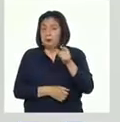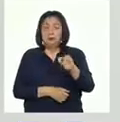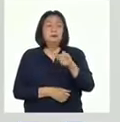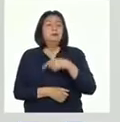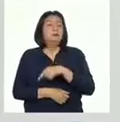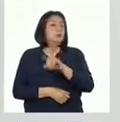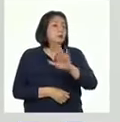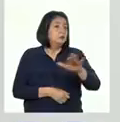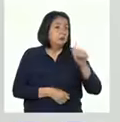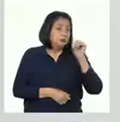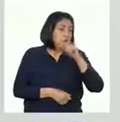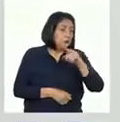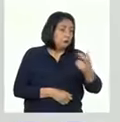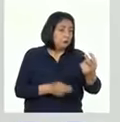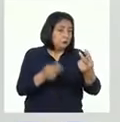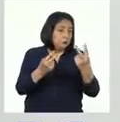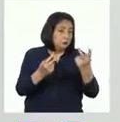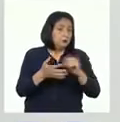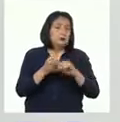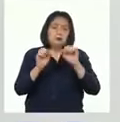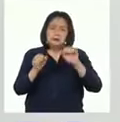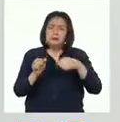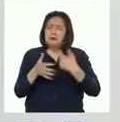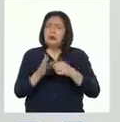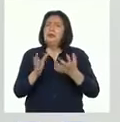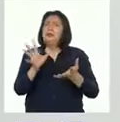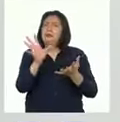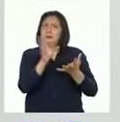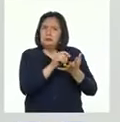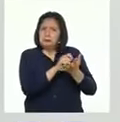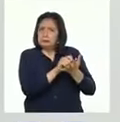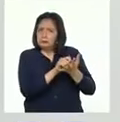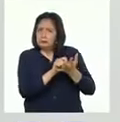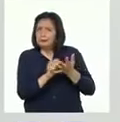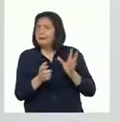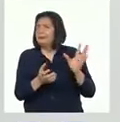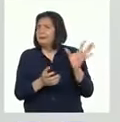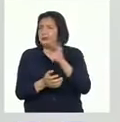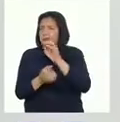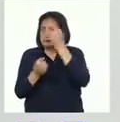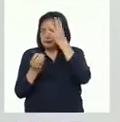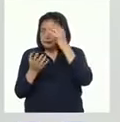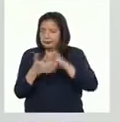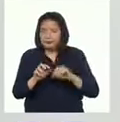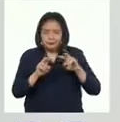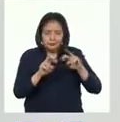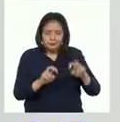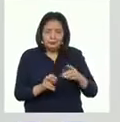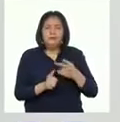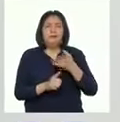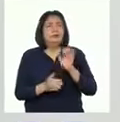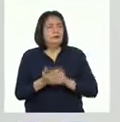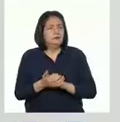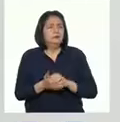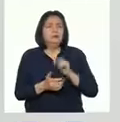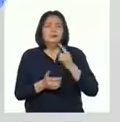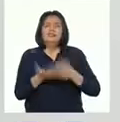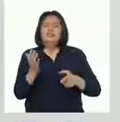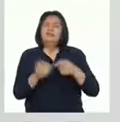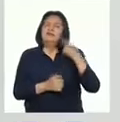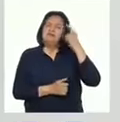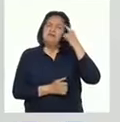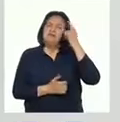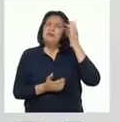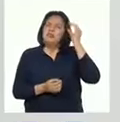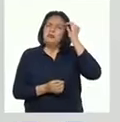como las chicas y los chicos que nos ven han ido registrando toda la información de la investigación y sus observaciones